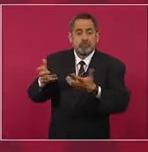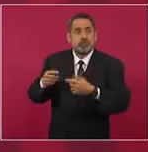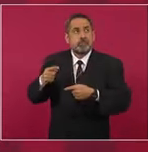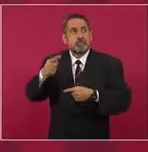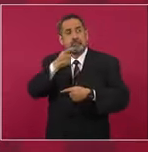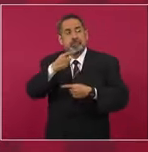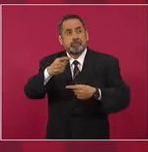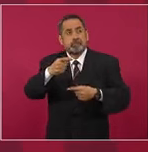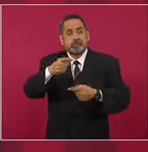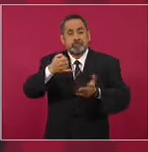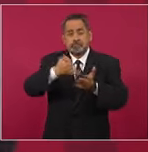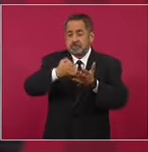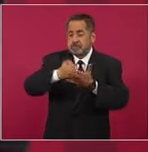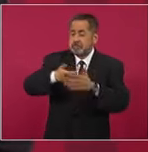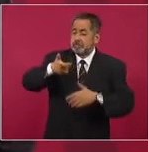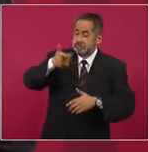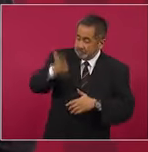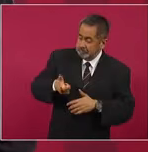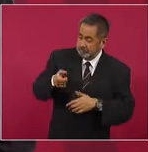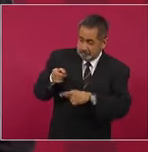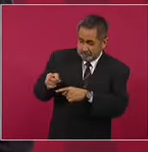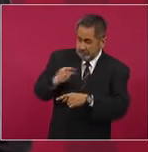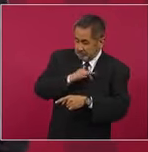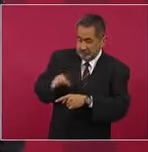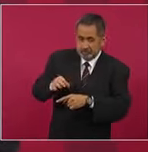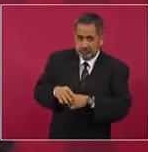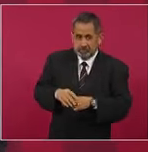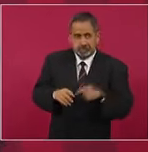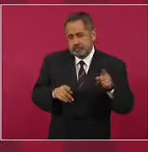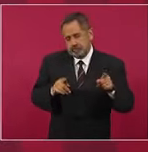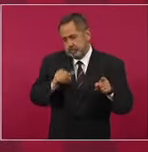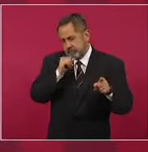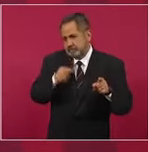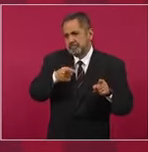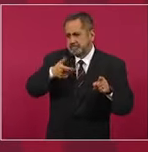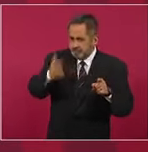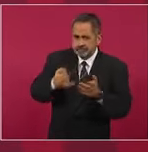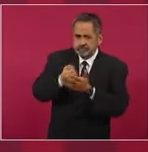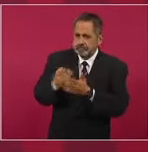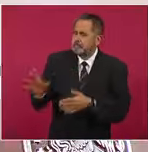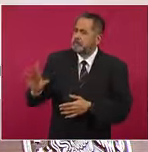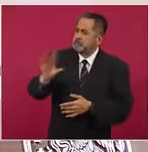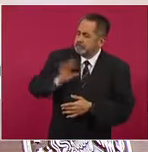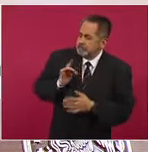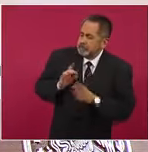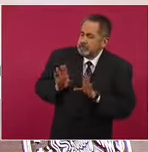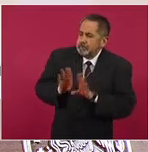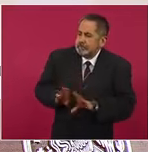paguen impuestos los de arriba, que no pagan, me dice cómo